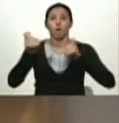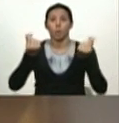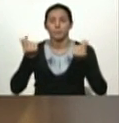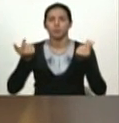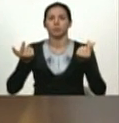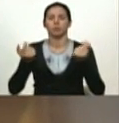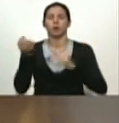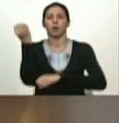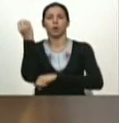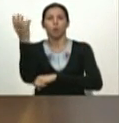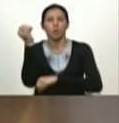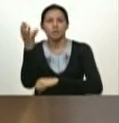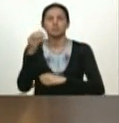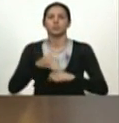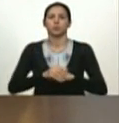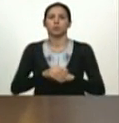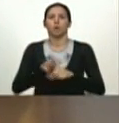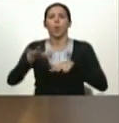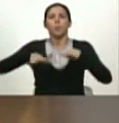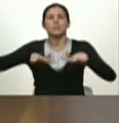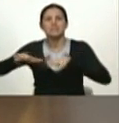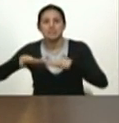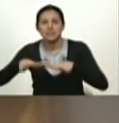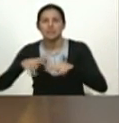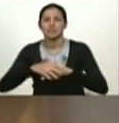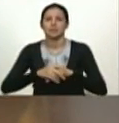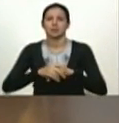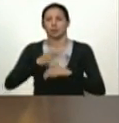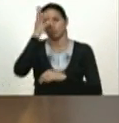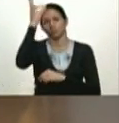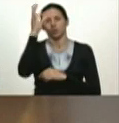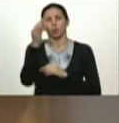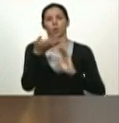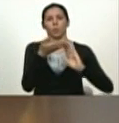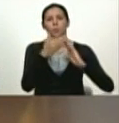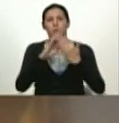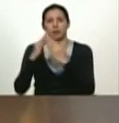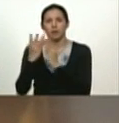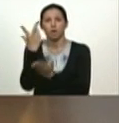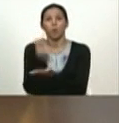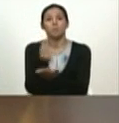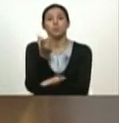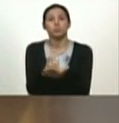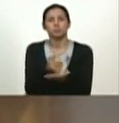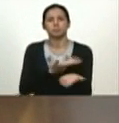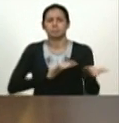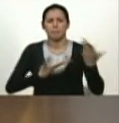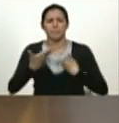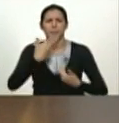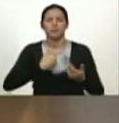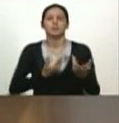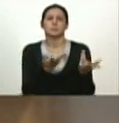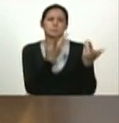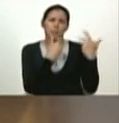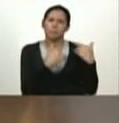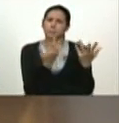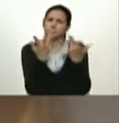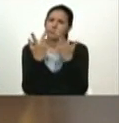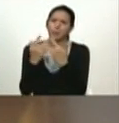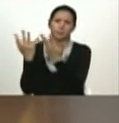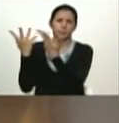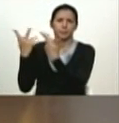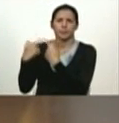en el Congreso, en las UBCH, de los consejos comunales y comunas, del gran polo patriótico,